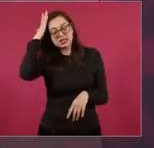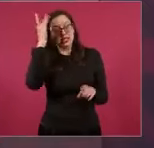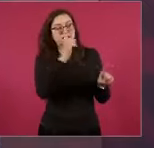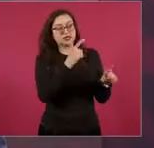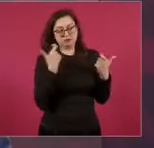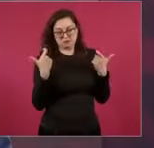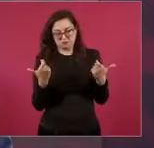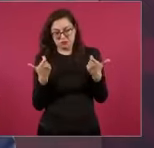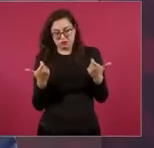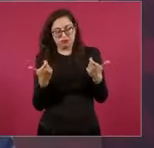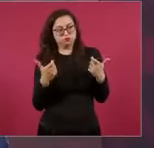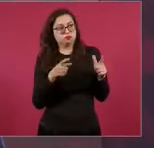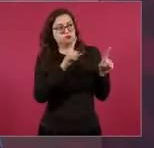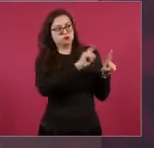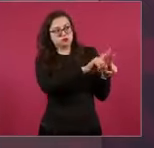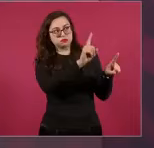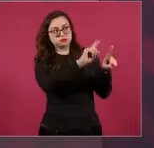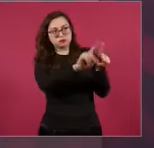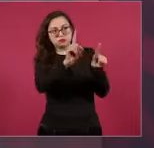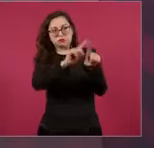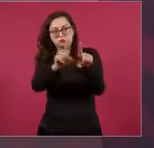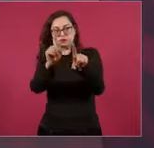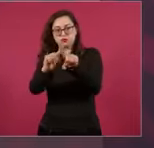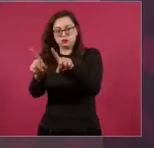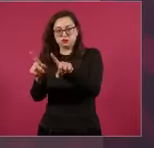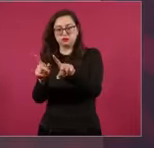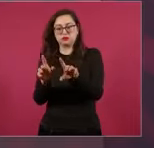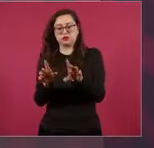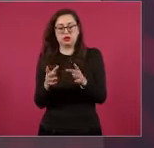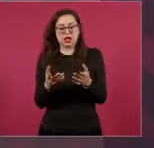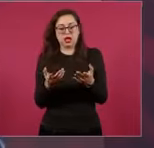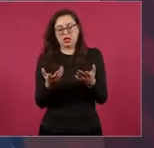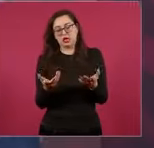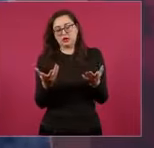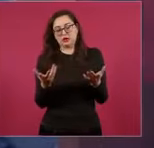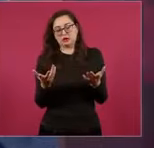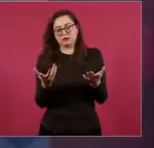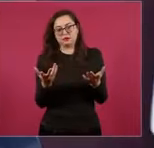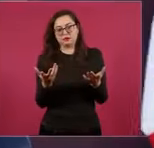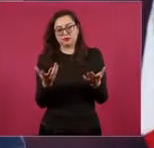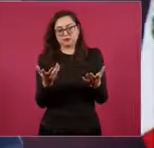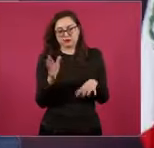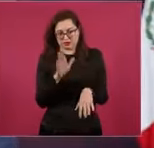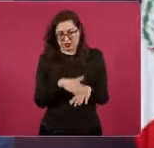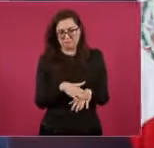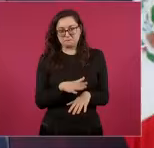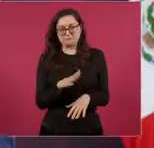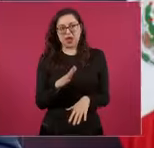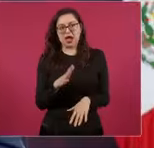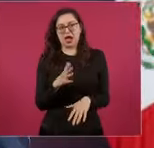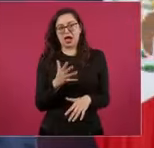más